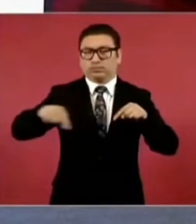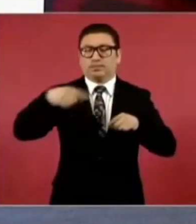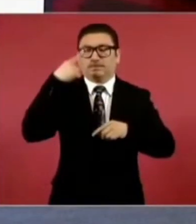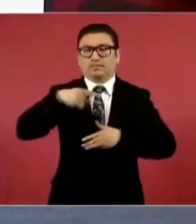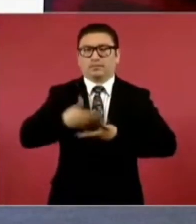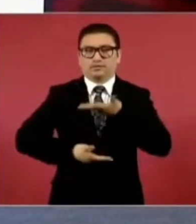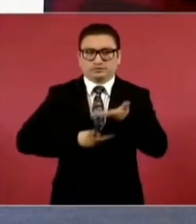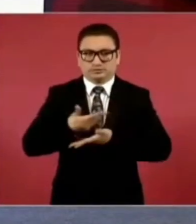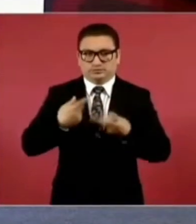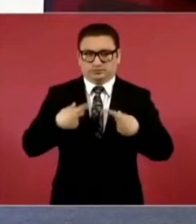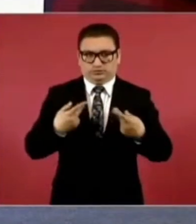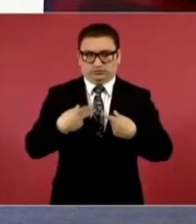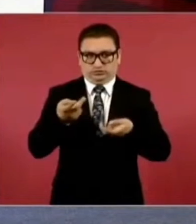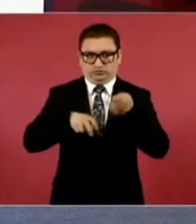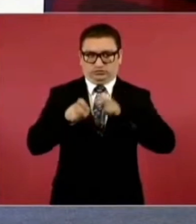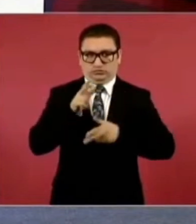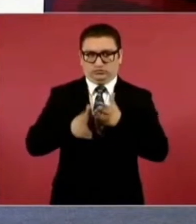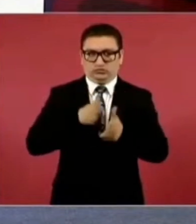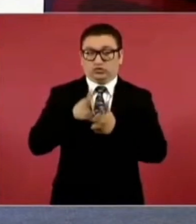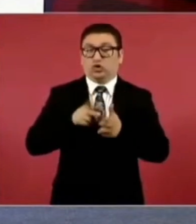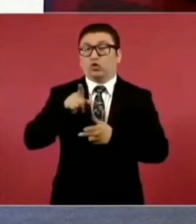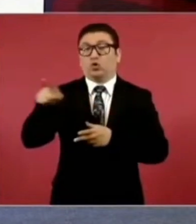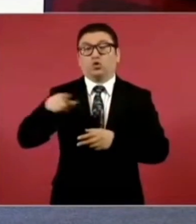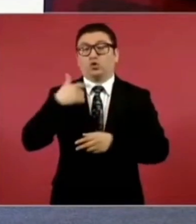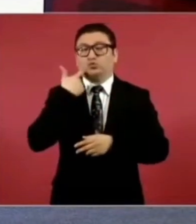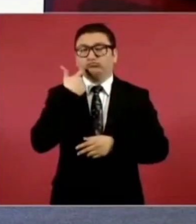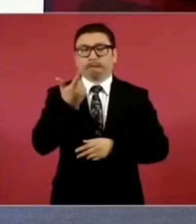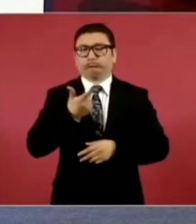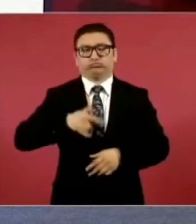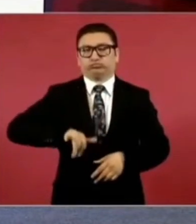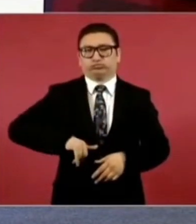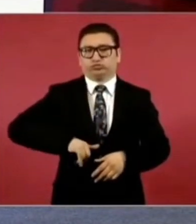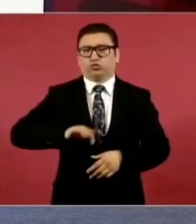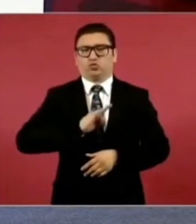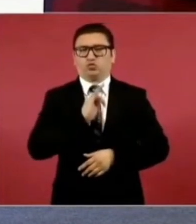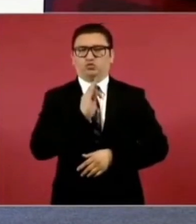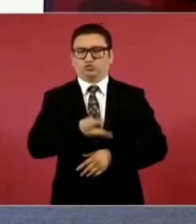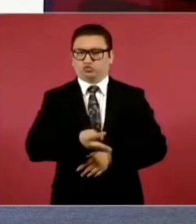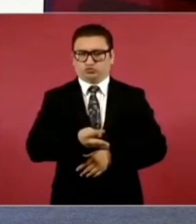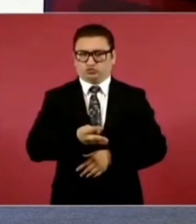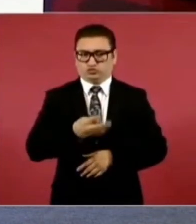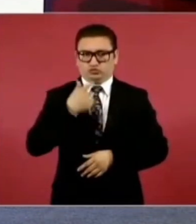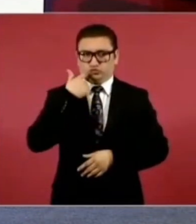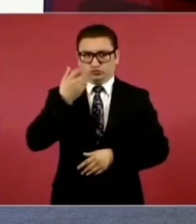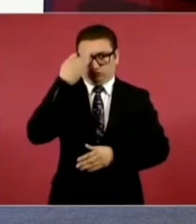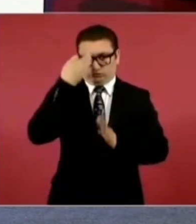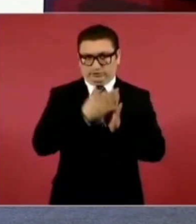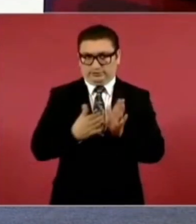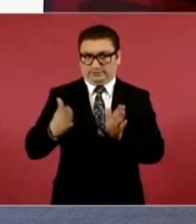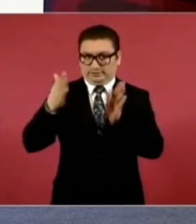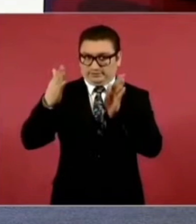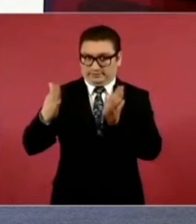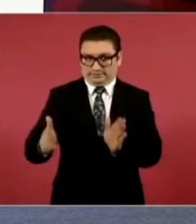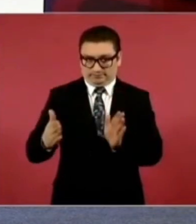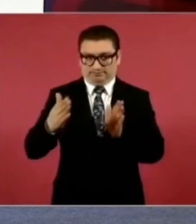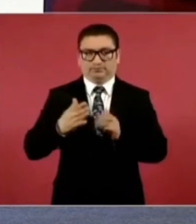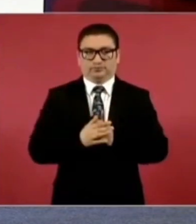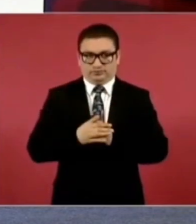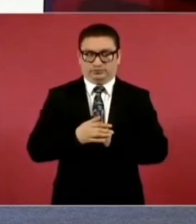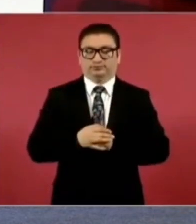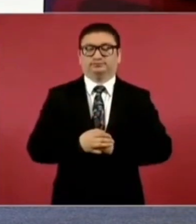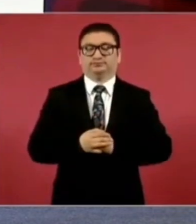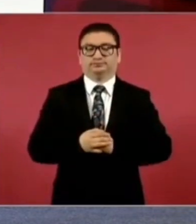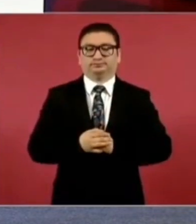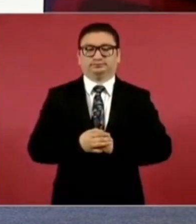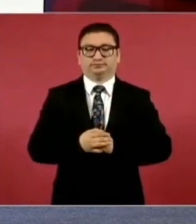pasajeros o no manifiesten su interés y aceptación en el plazo establecido en la cláusula anterior,